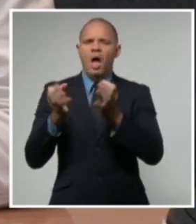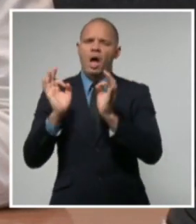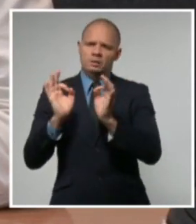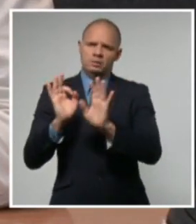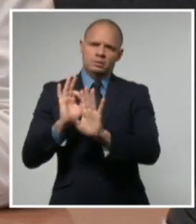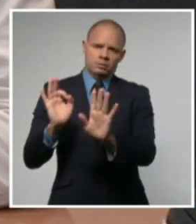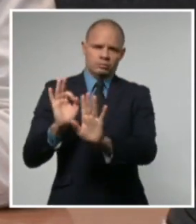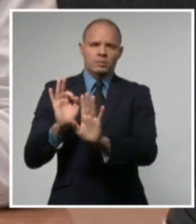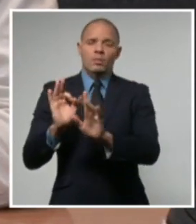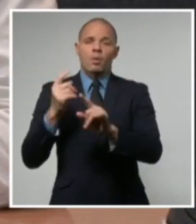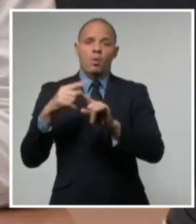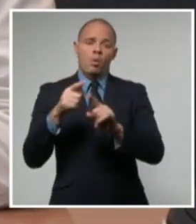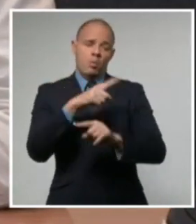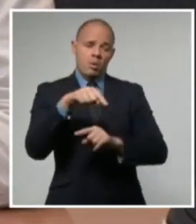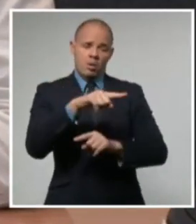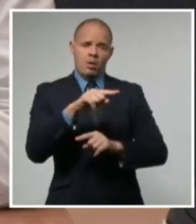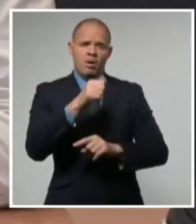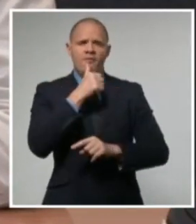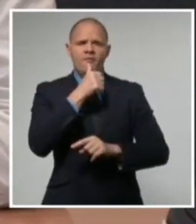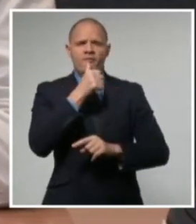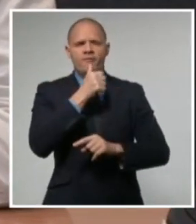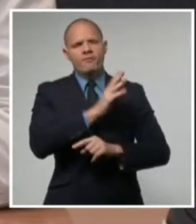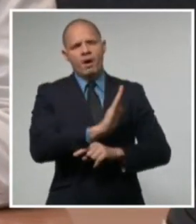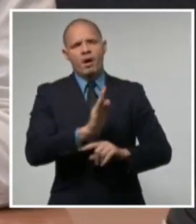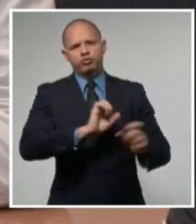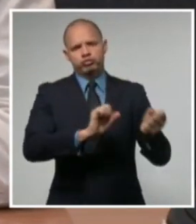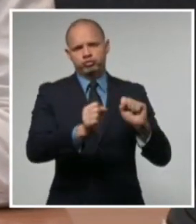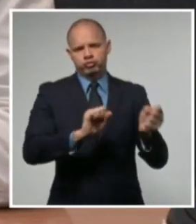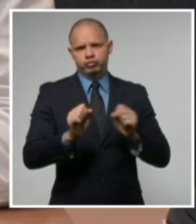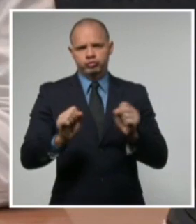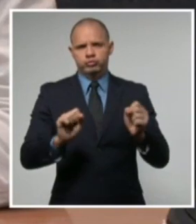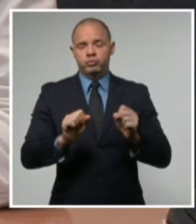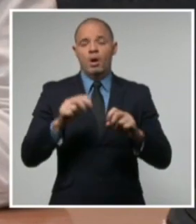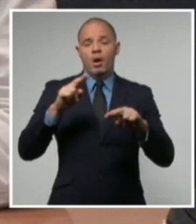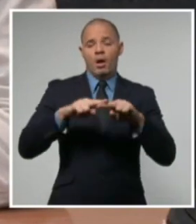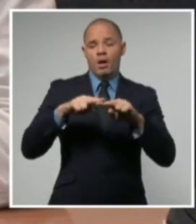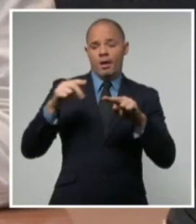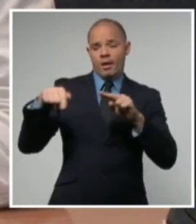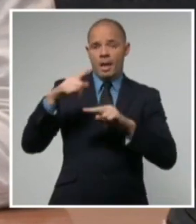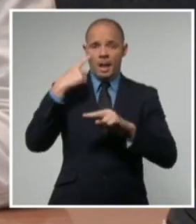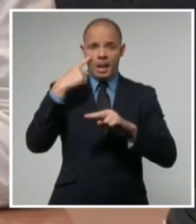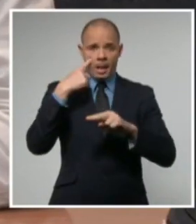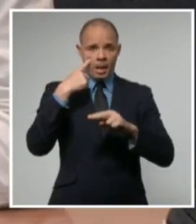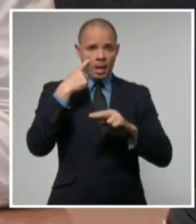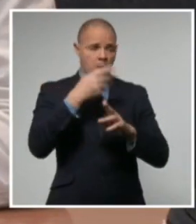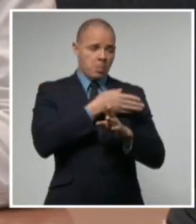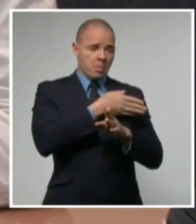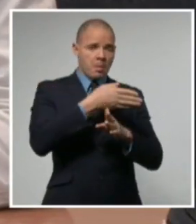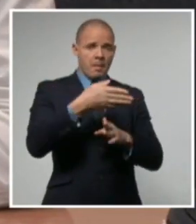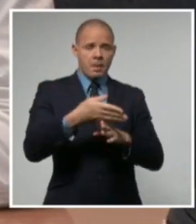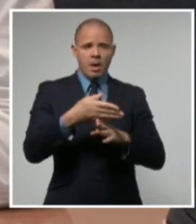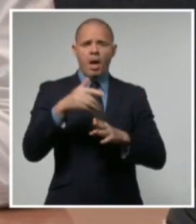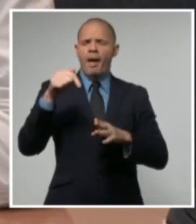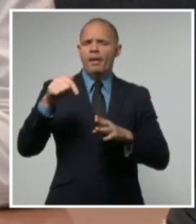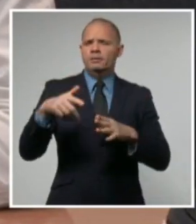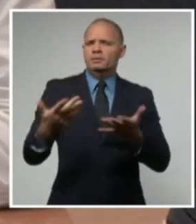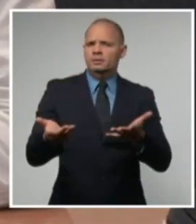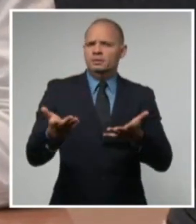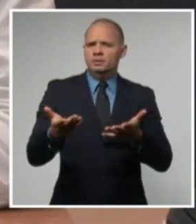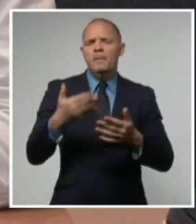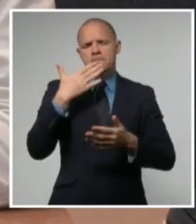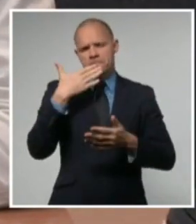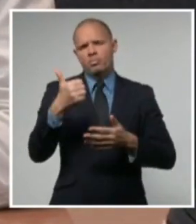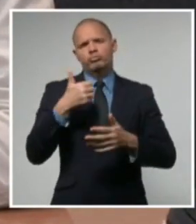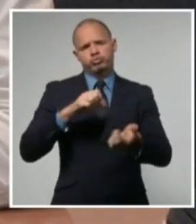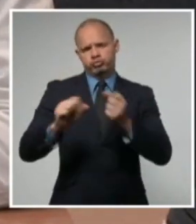resultados del trabajo realizado han permitido apreciar en los últimos días el avance en el enfrentamiento,